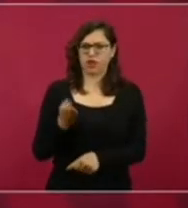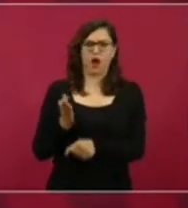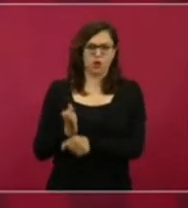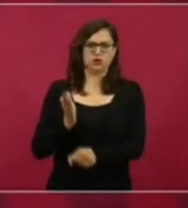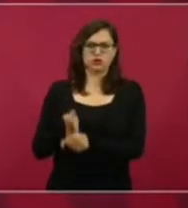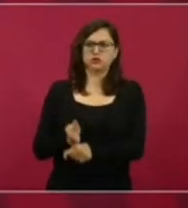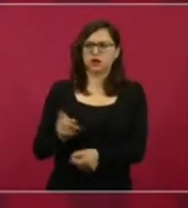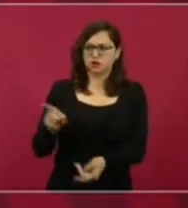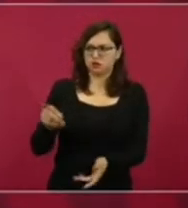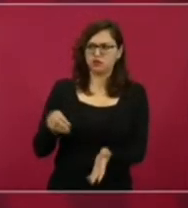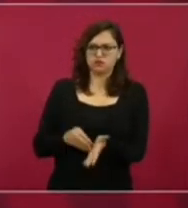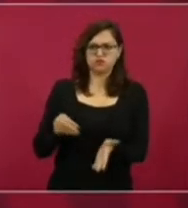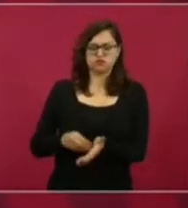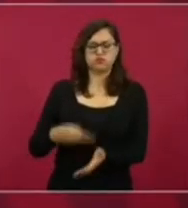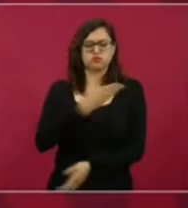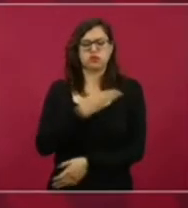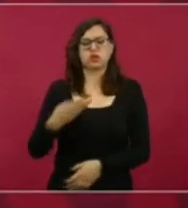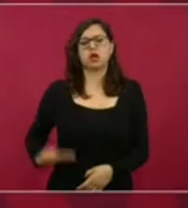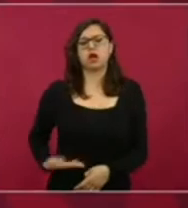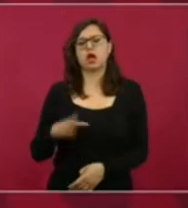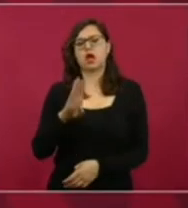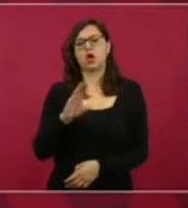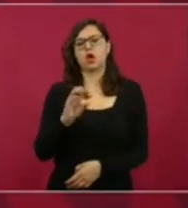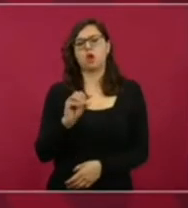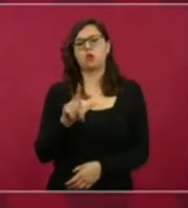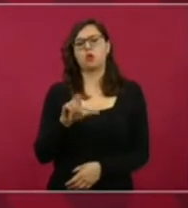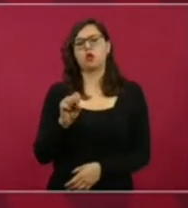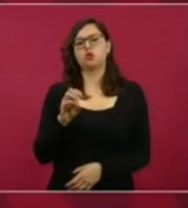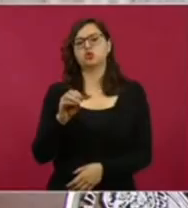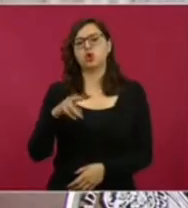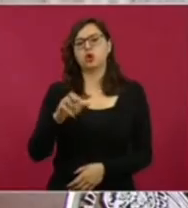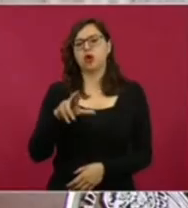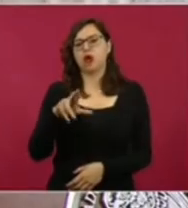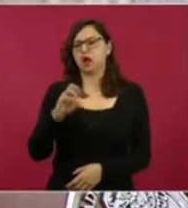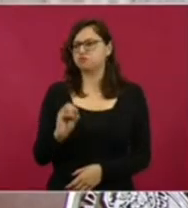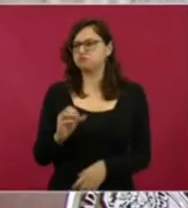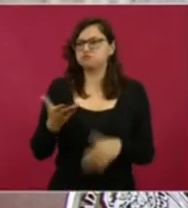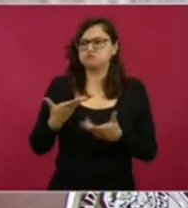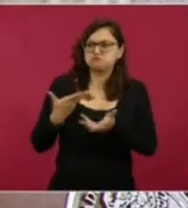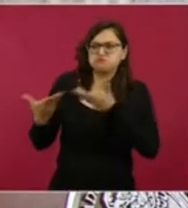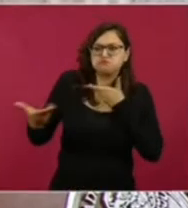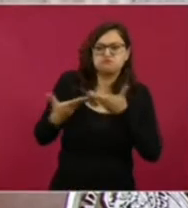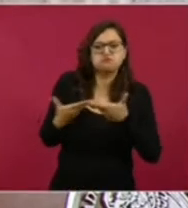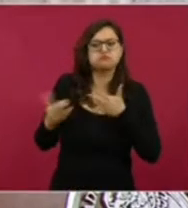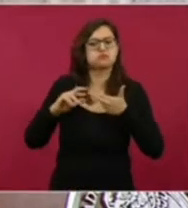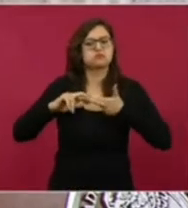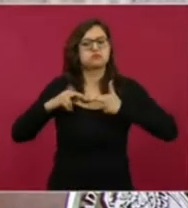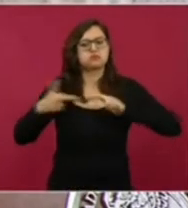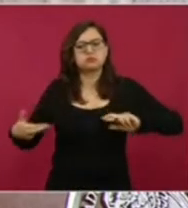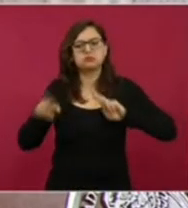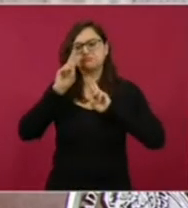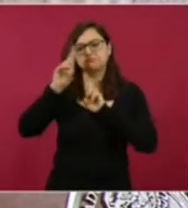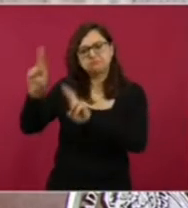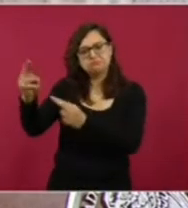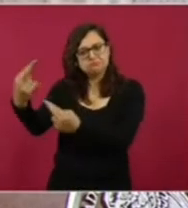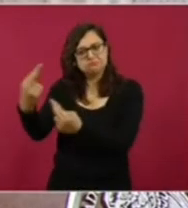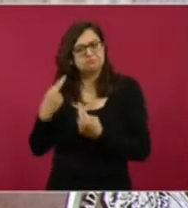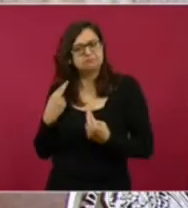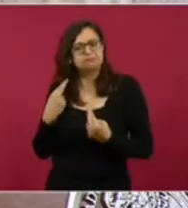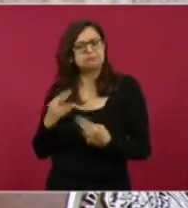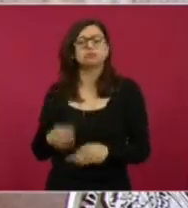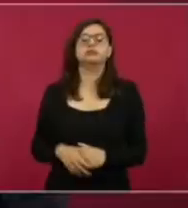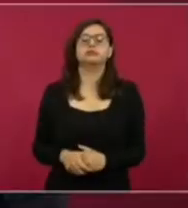ha habido una relación de respeto y